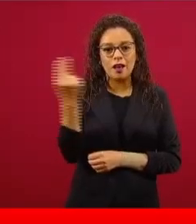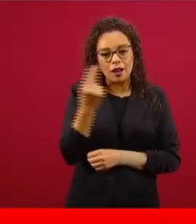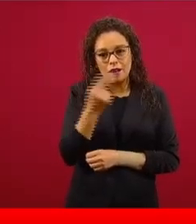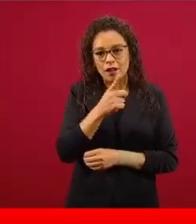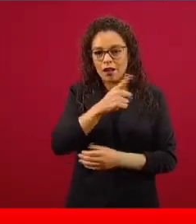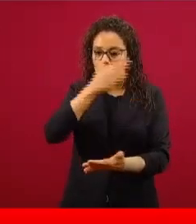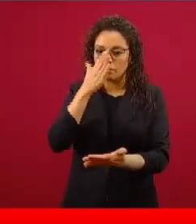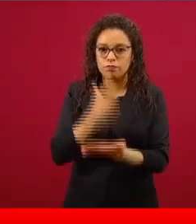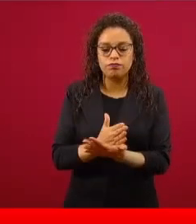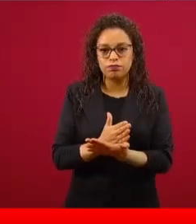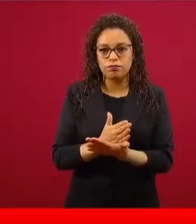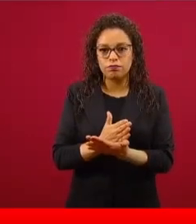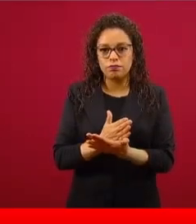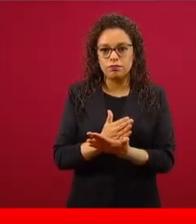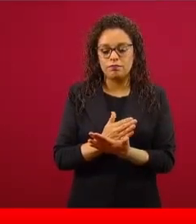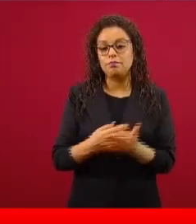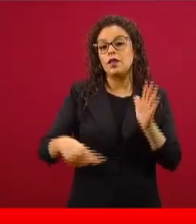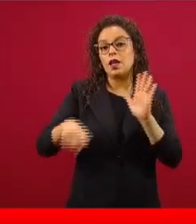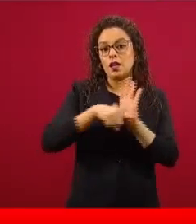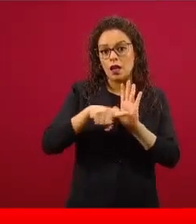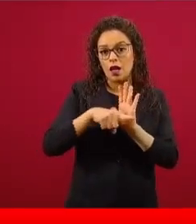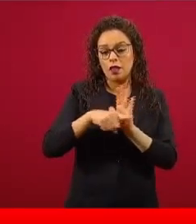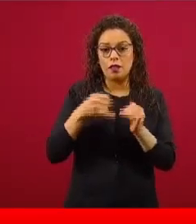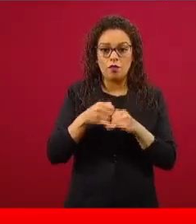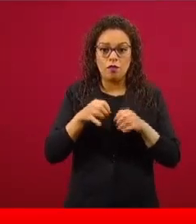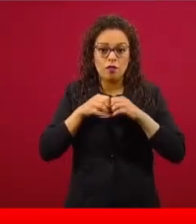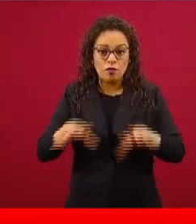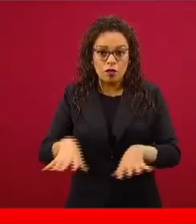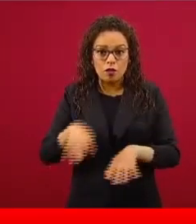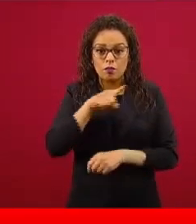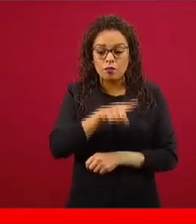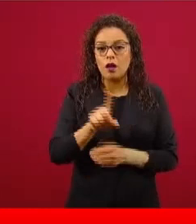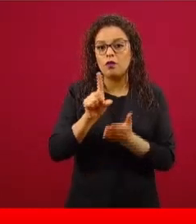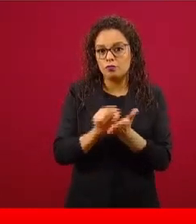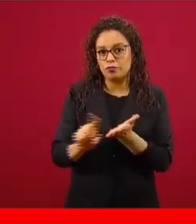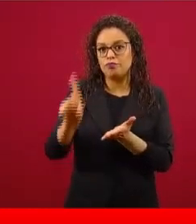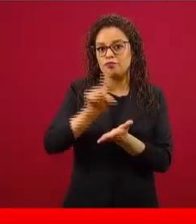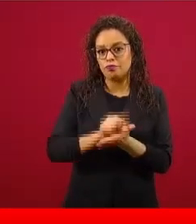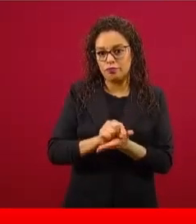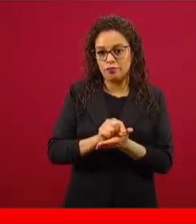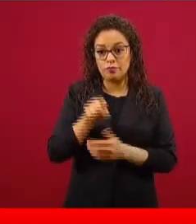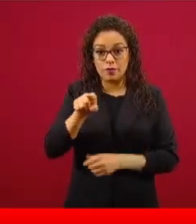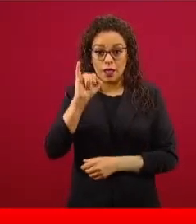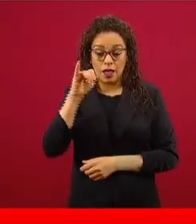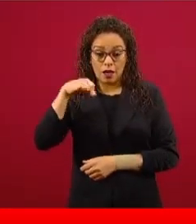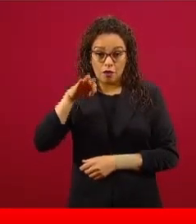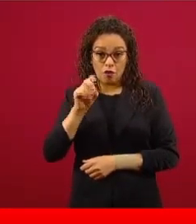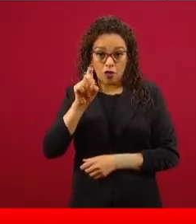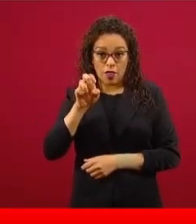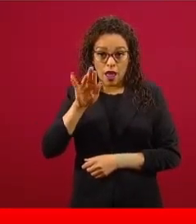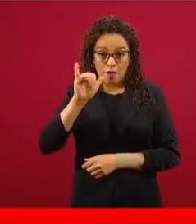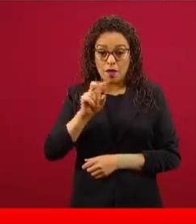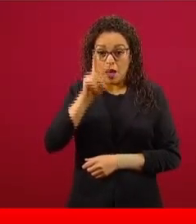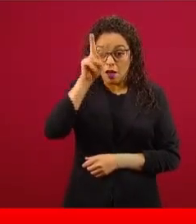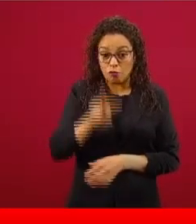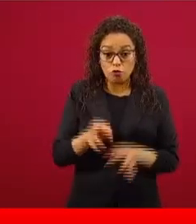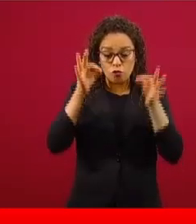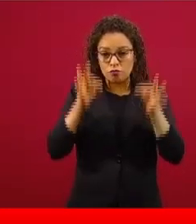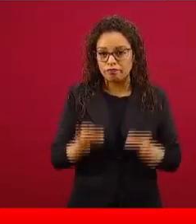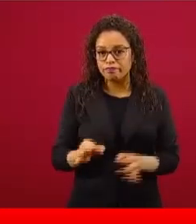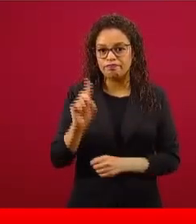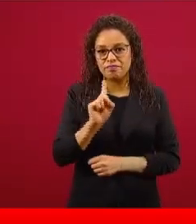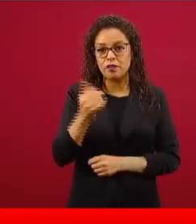o negativos en Twitter, porque la infodemia, es decir, la epidemia de noticias falsas o medias verdades, lo que genera son percepciones